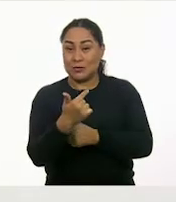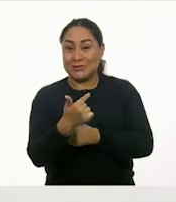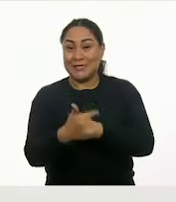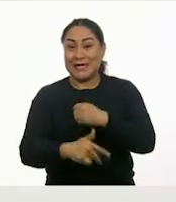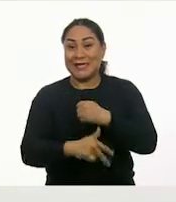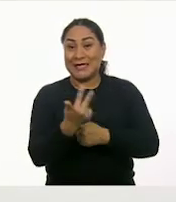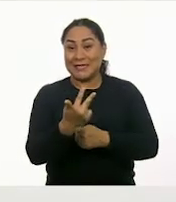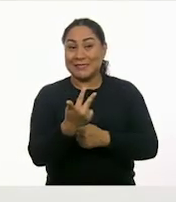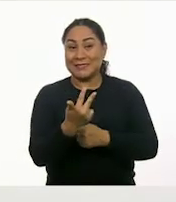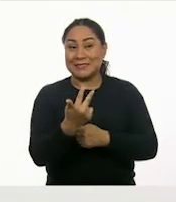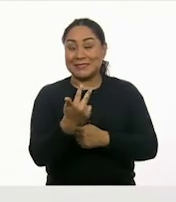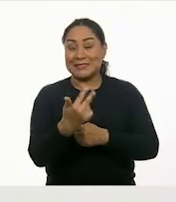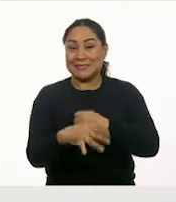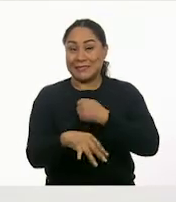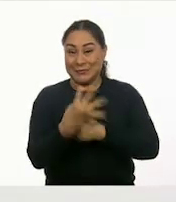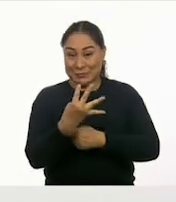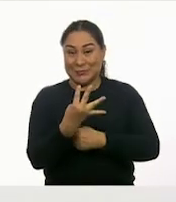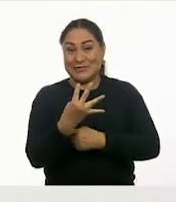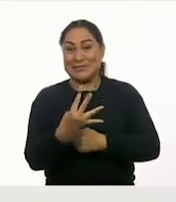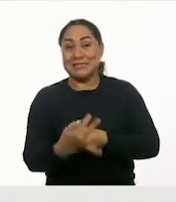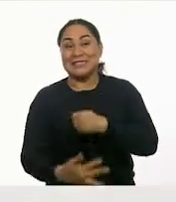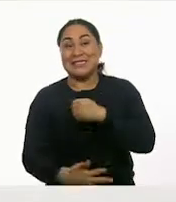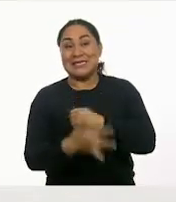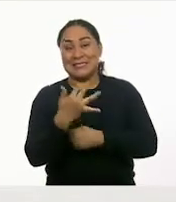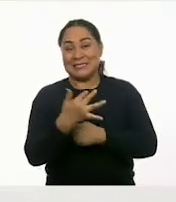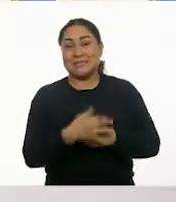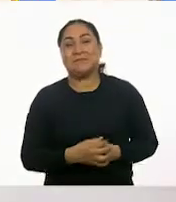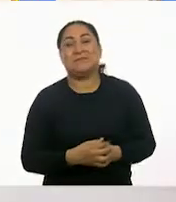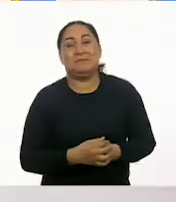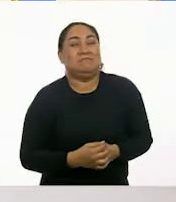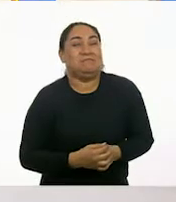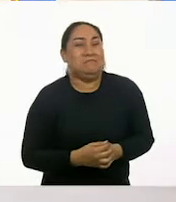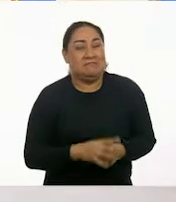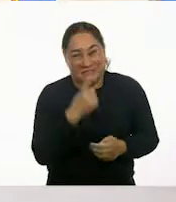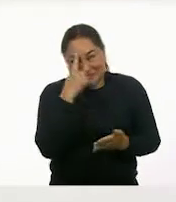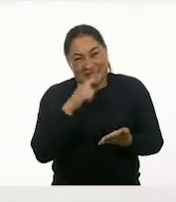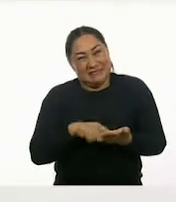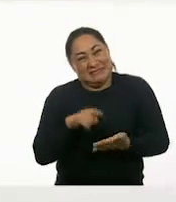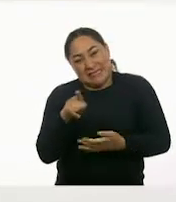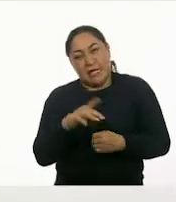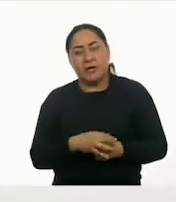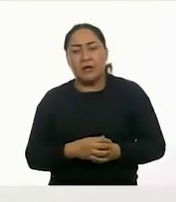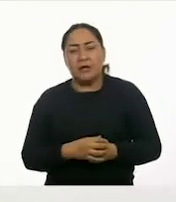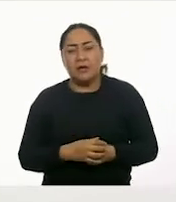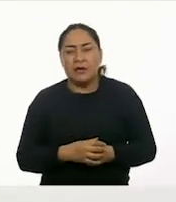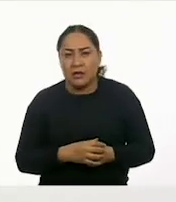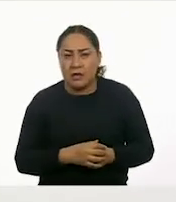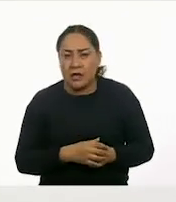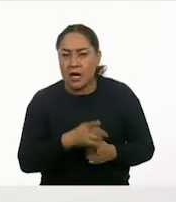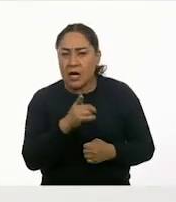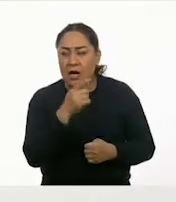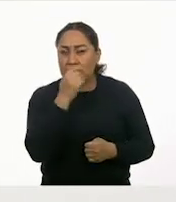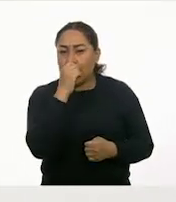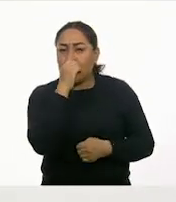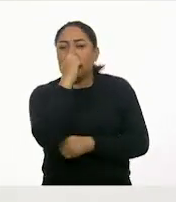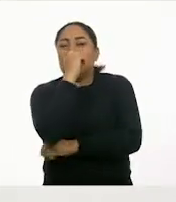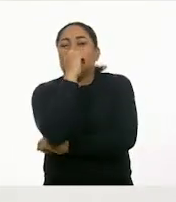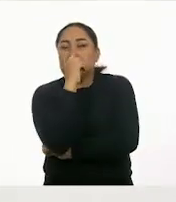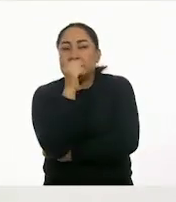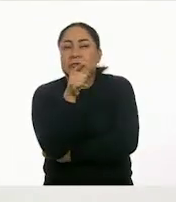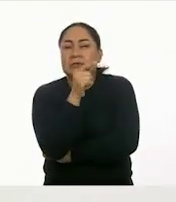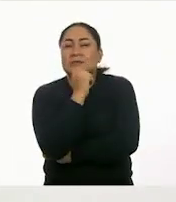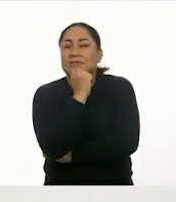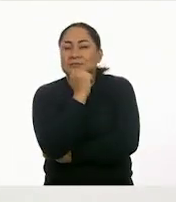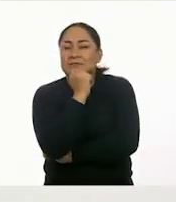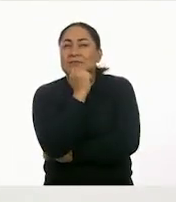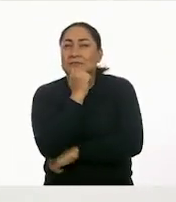doce, trece, catorce, quince. ¡Ay! Eso me suena mucho